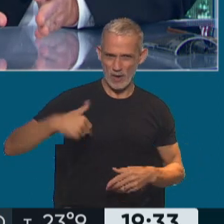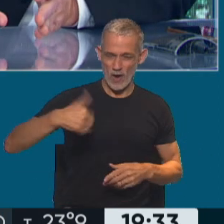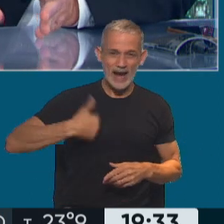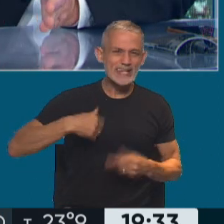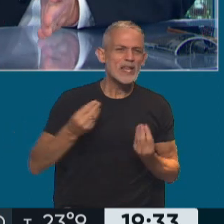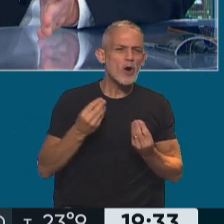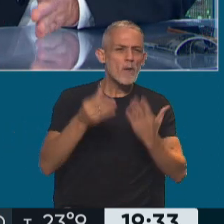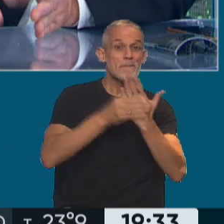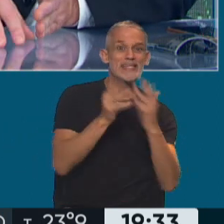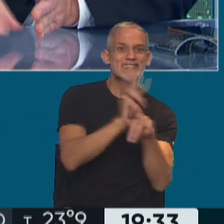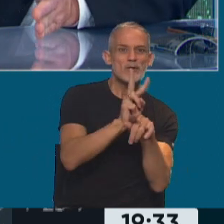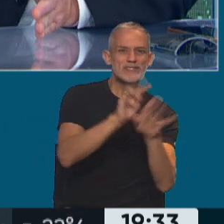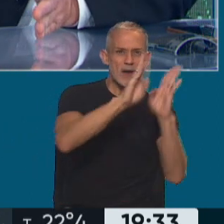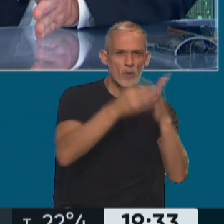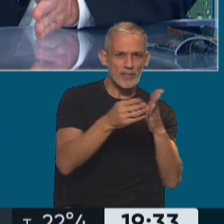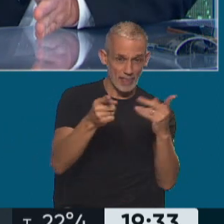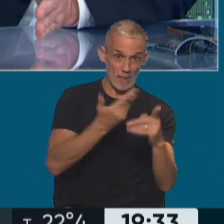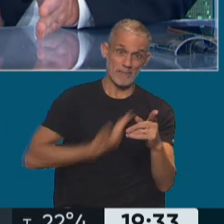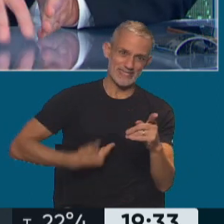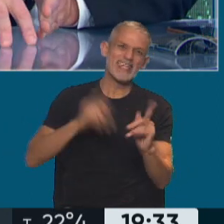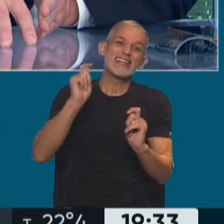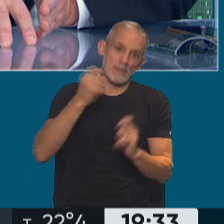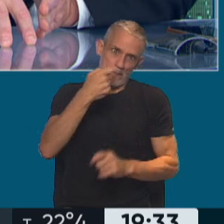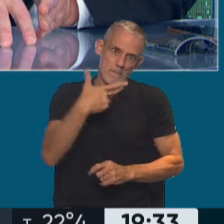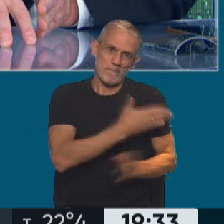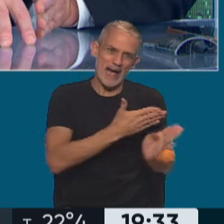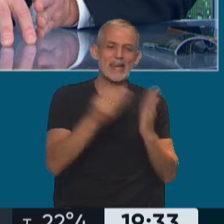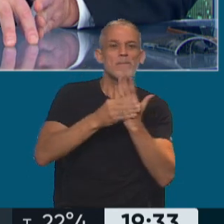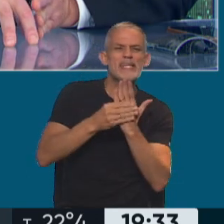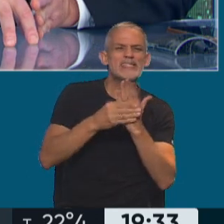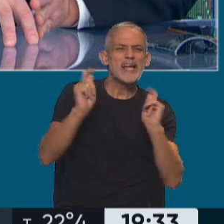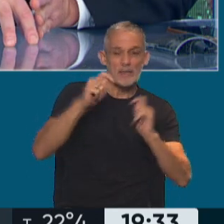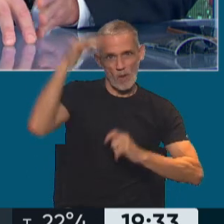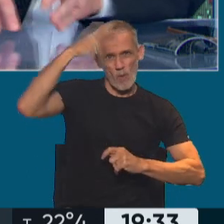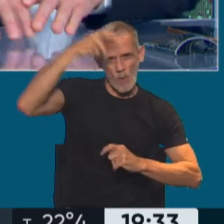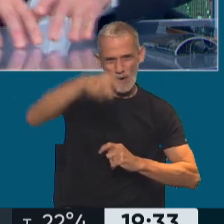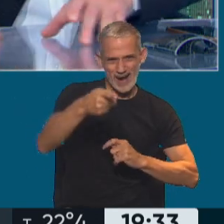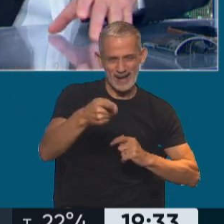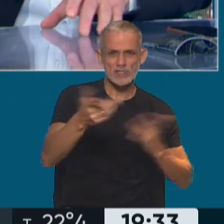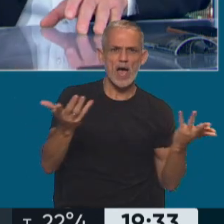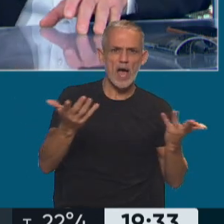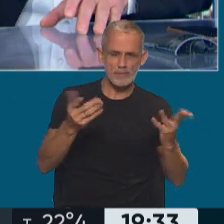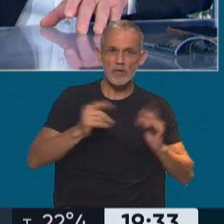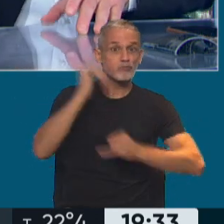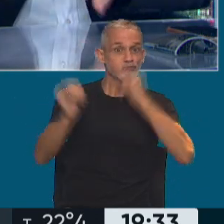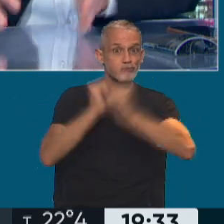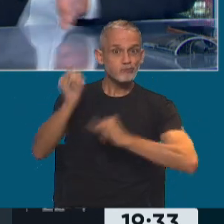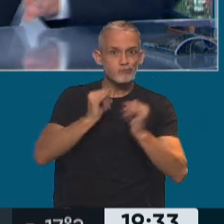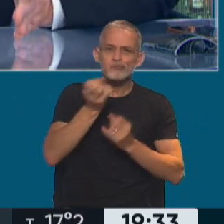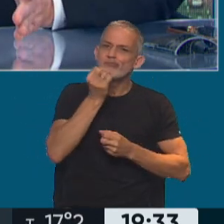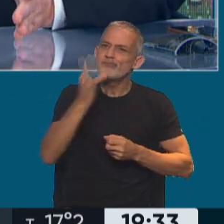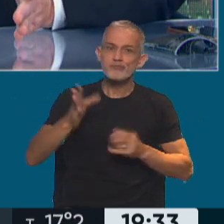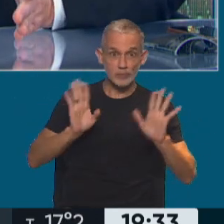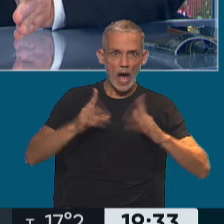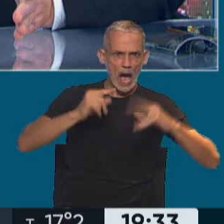del Ministerio de Seguridad, el presidente era Mauricio Macri y la ministra era Patricia Bullrich. Esto es todo lo que contó y esta